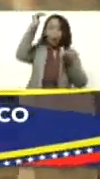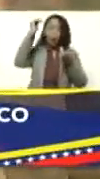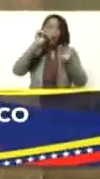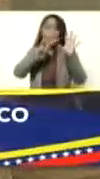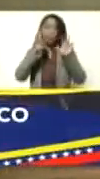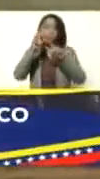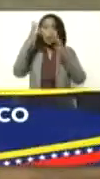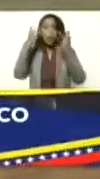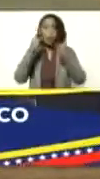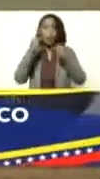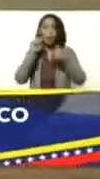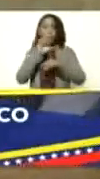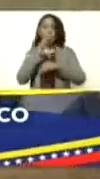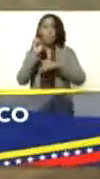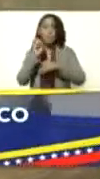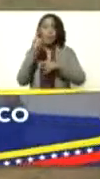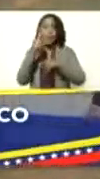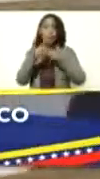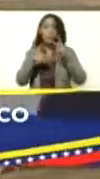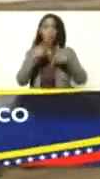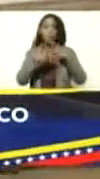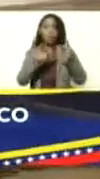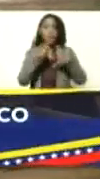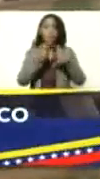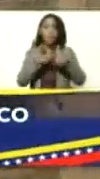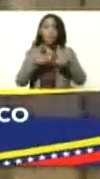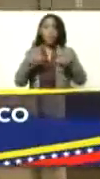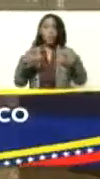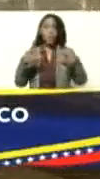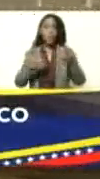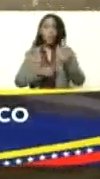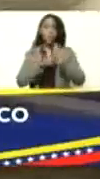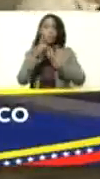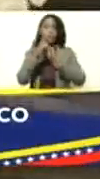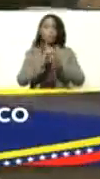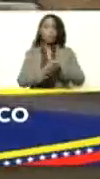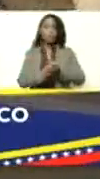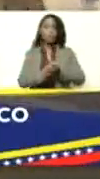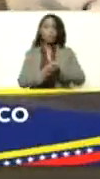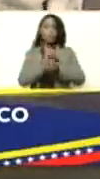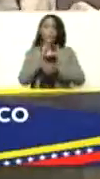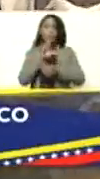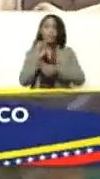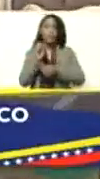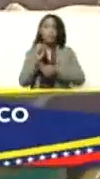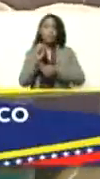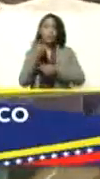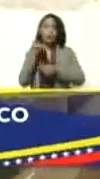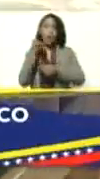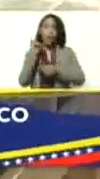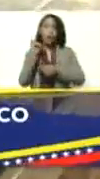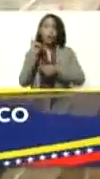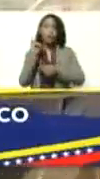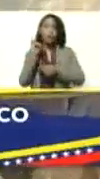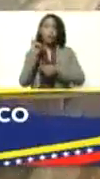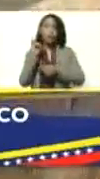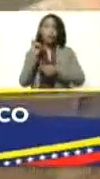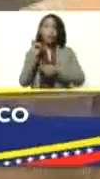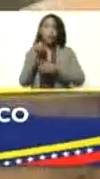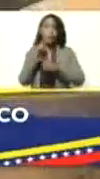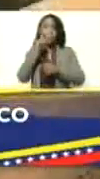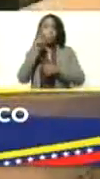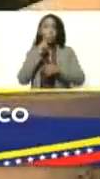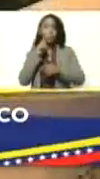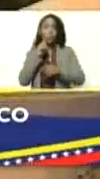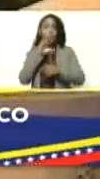hay 30 que están en el proceso de crecimiento, de desarrollo, y 30 que están en el de gestación,